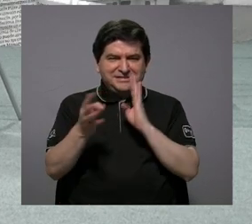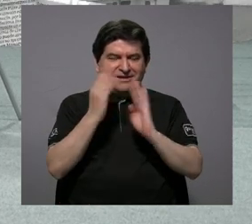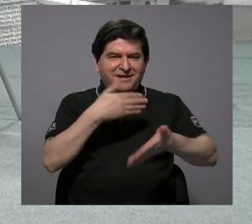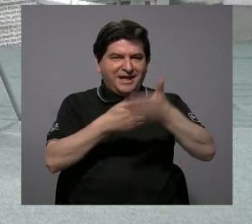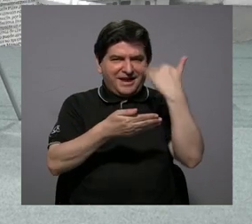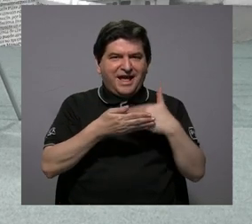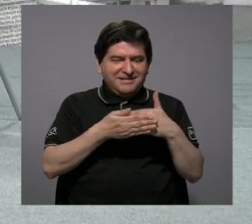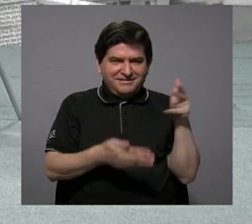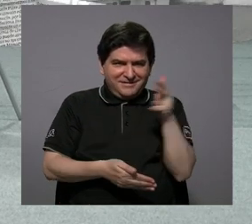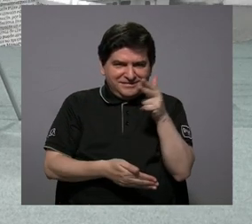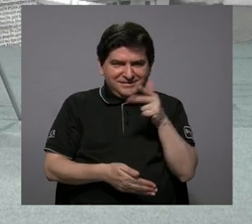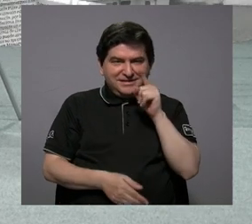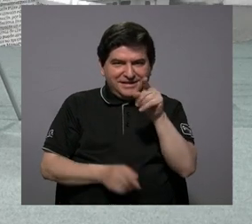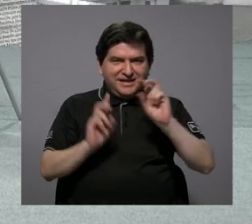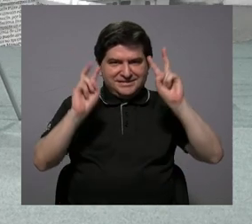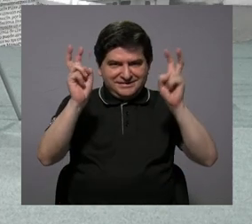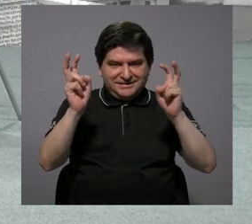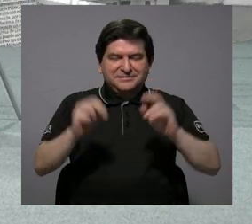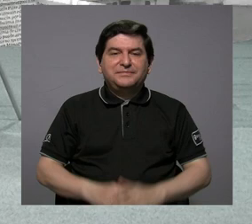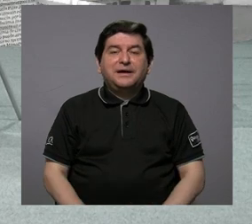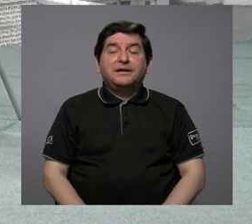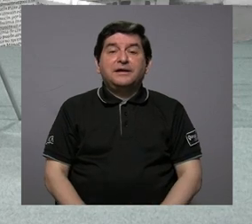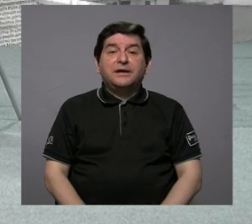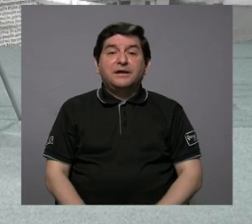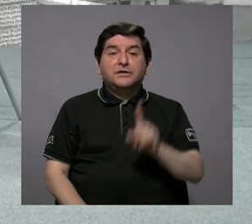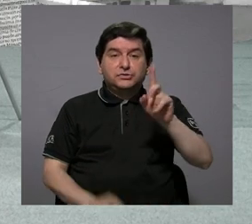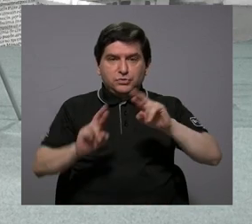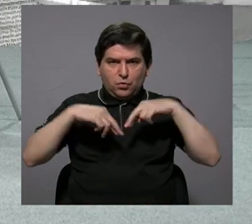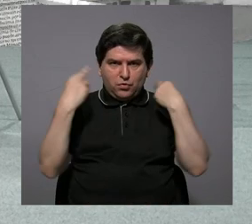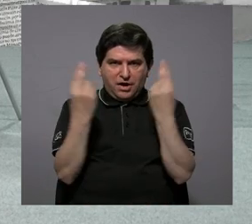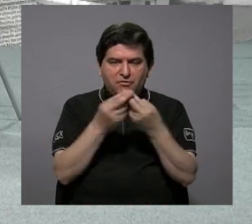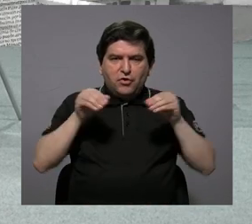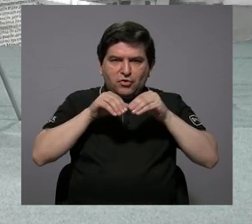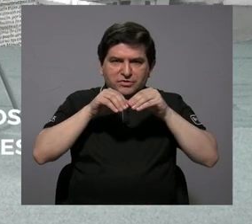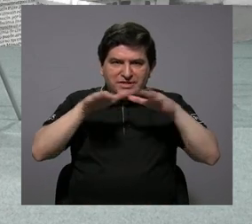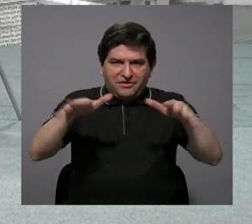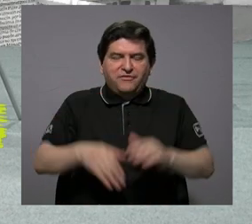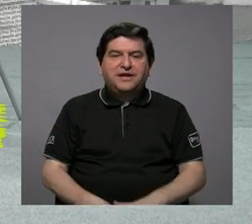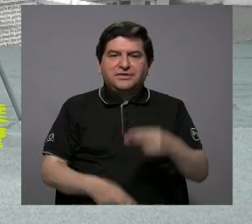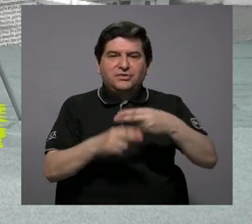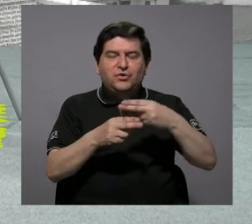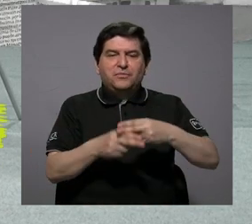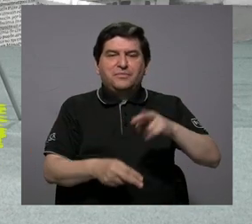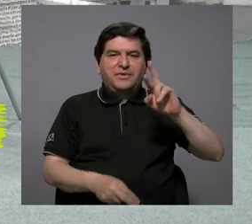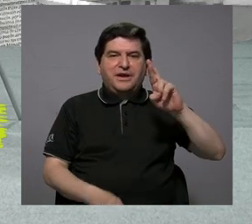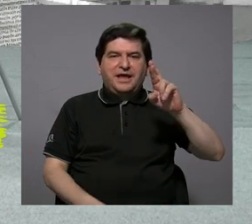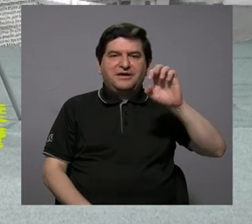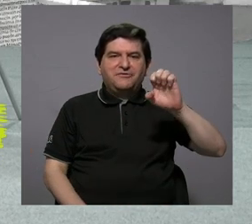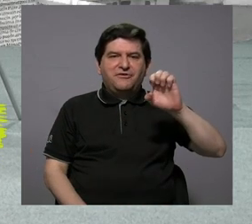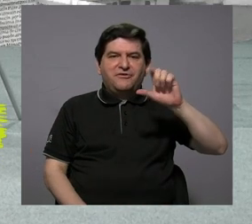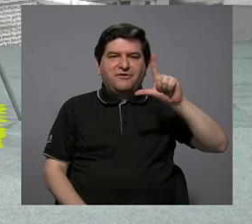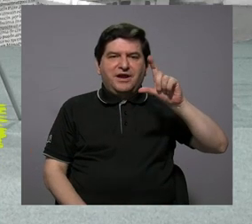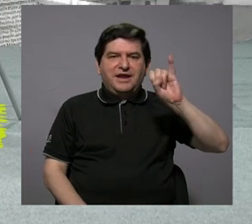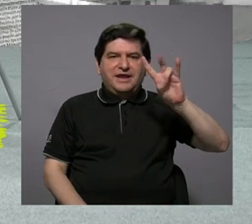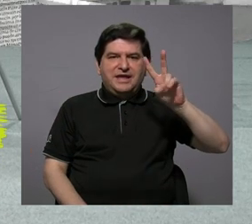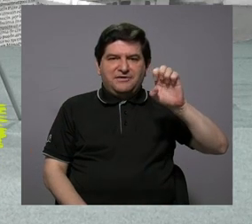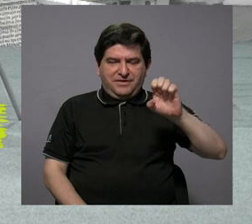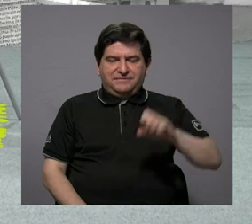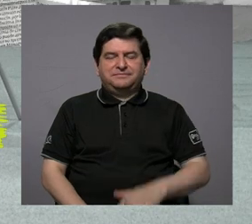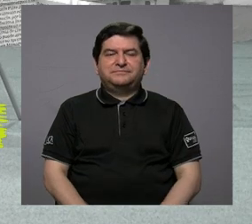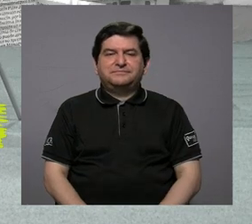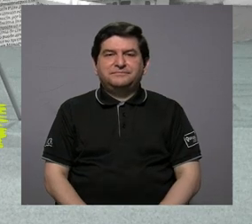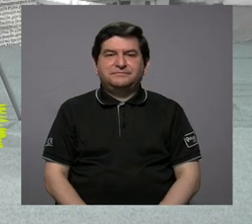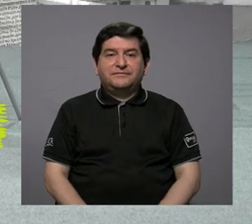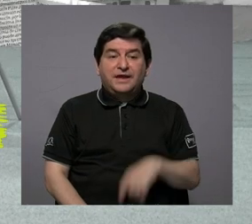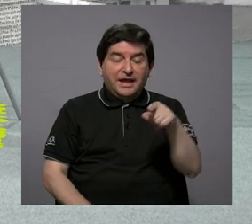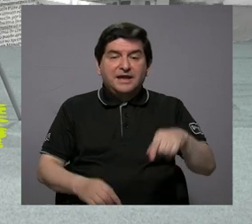extracámaras de eso. Sí, buenísimo. Bueno, es un encuentro de esta red que se llama Relieve, al final, y justamente es